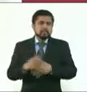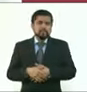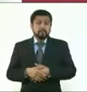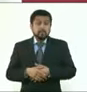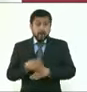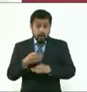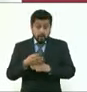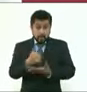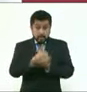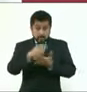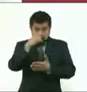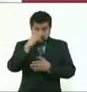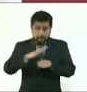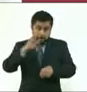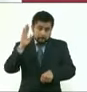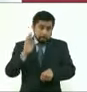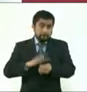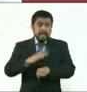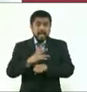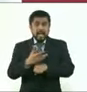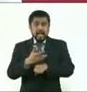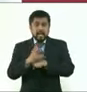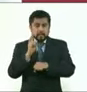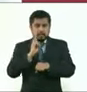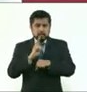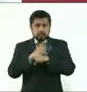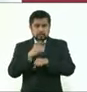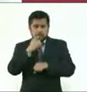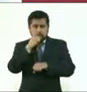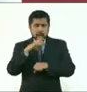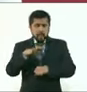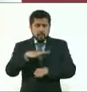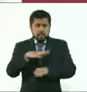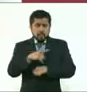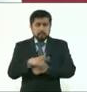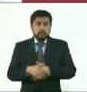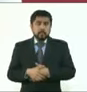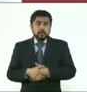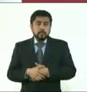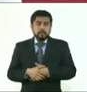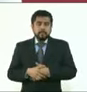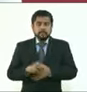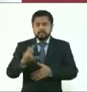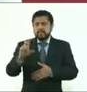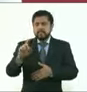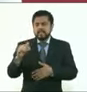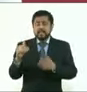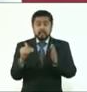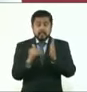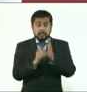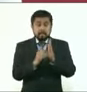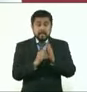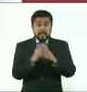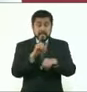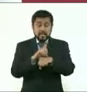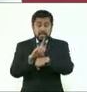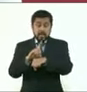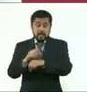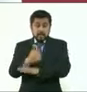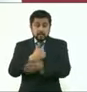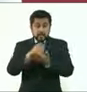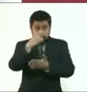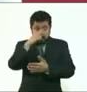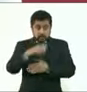históricamente es quien más pruebas ha hecho de toda la república, ahora estamos sobre treinta mil pruebas diarias, inclusive